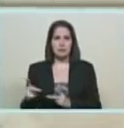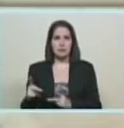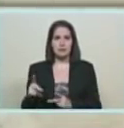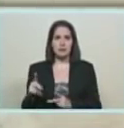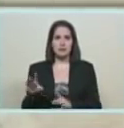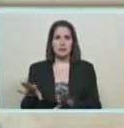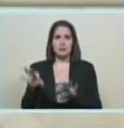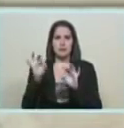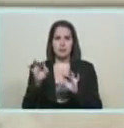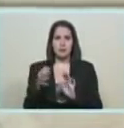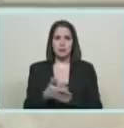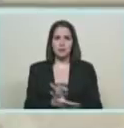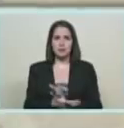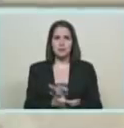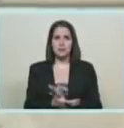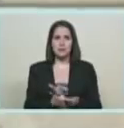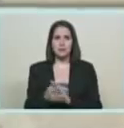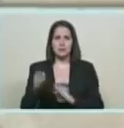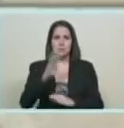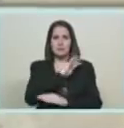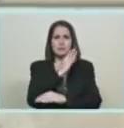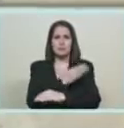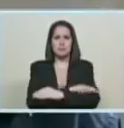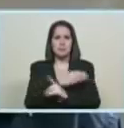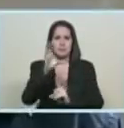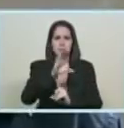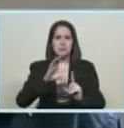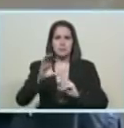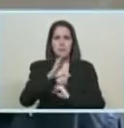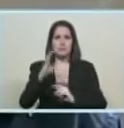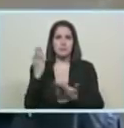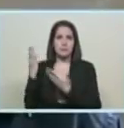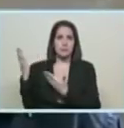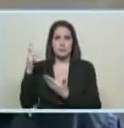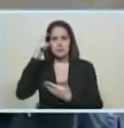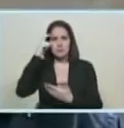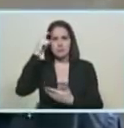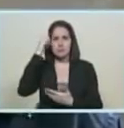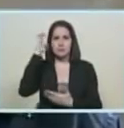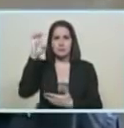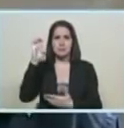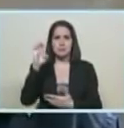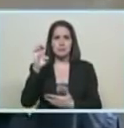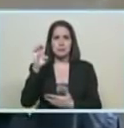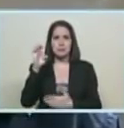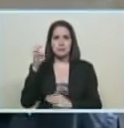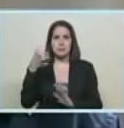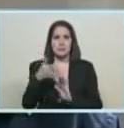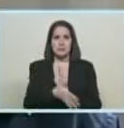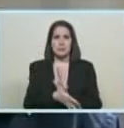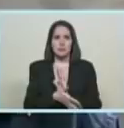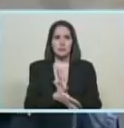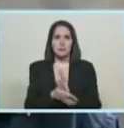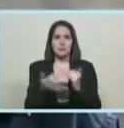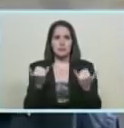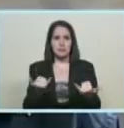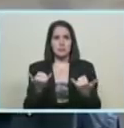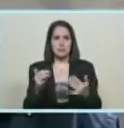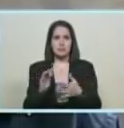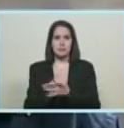al ministro del Poder Popular para la Cultura, el compañero Ernesto Villegas Polhat.